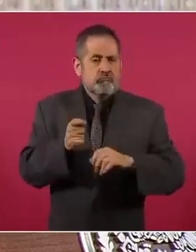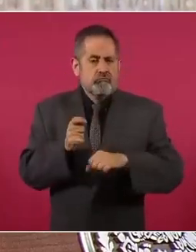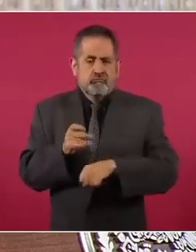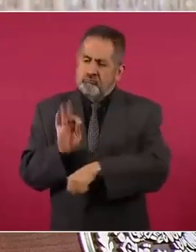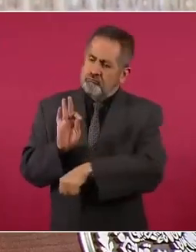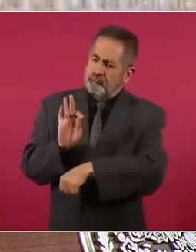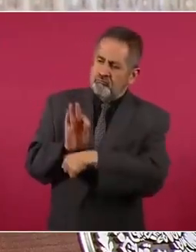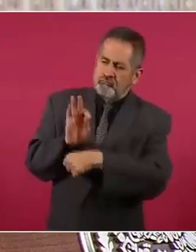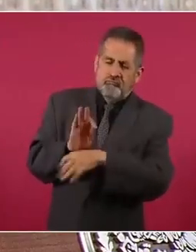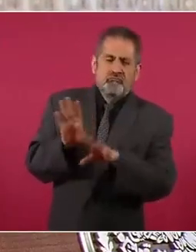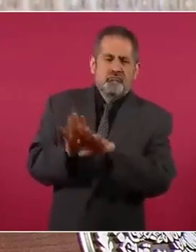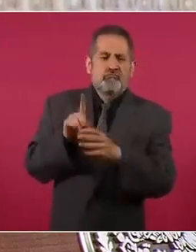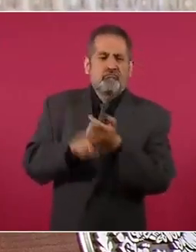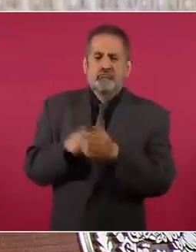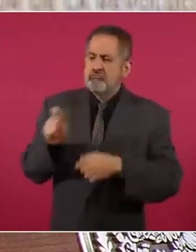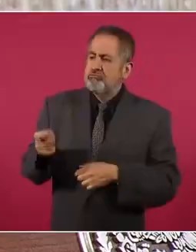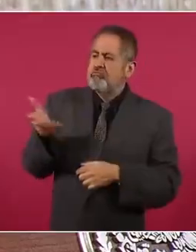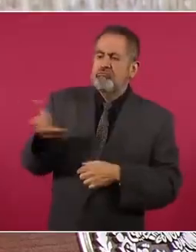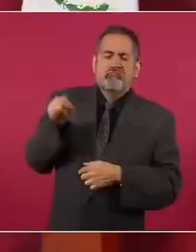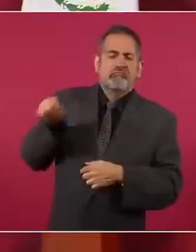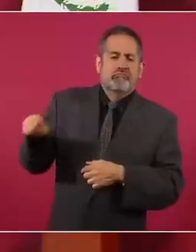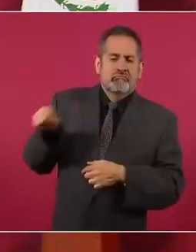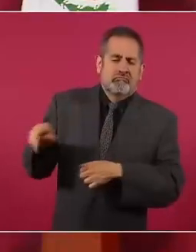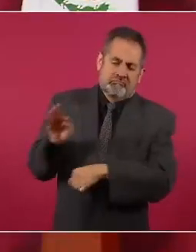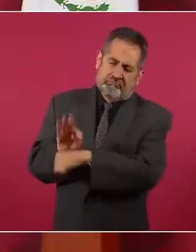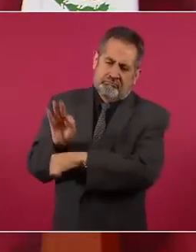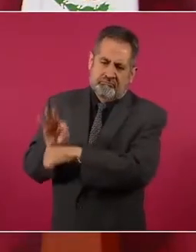lo que está haciendo.